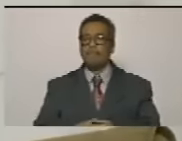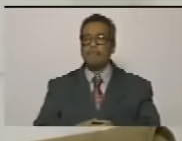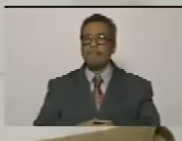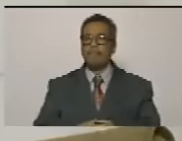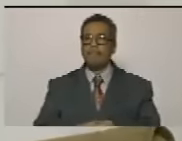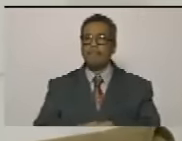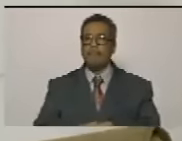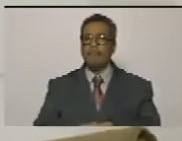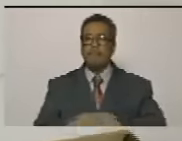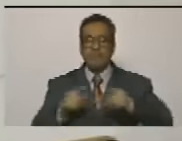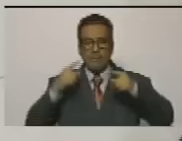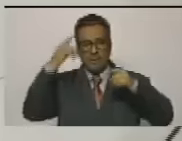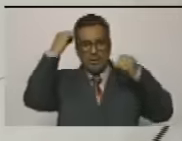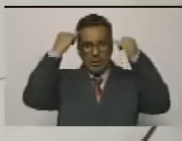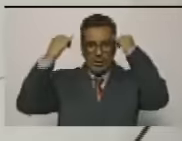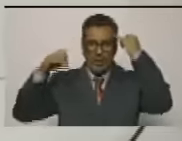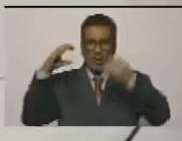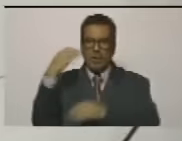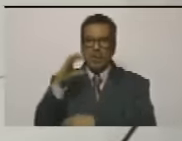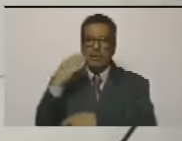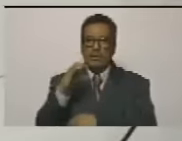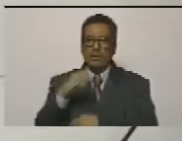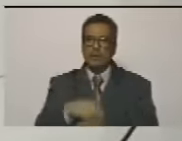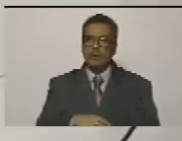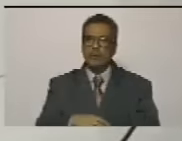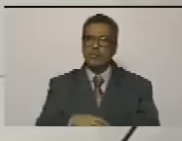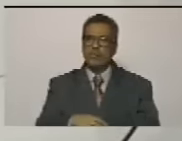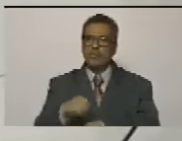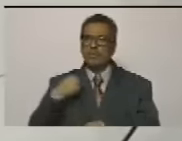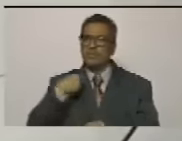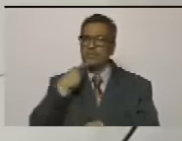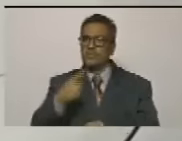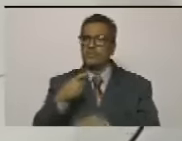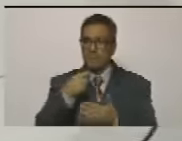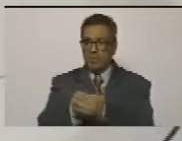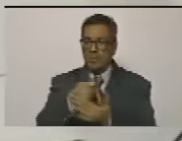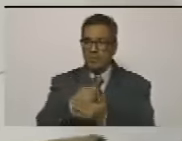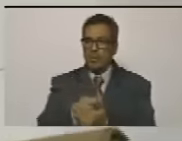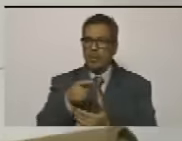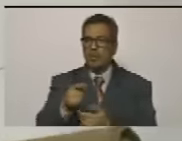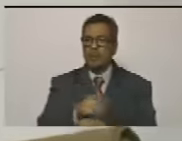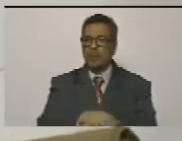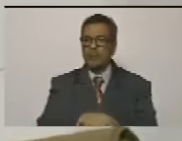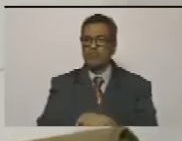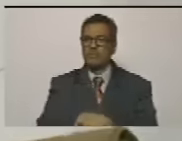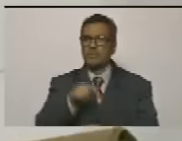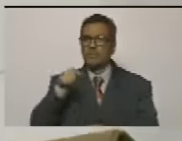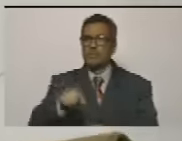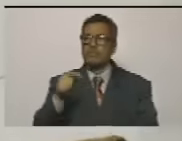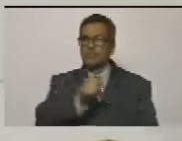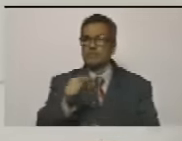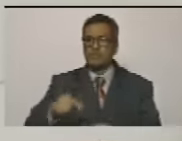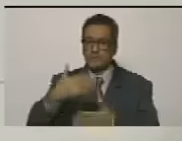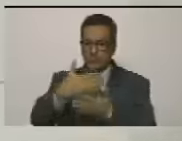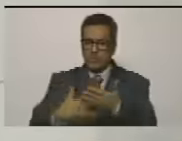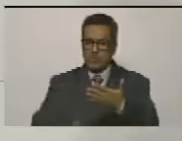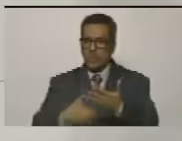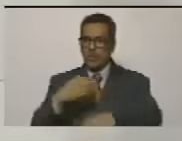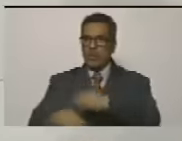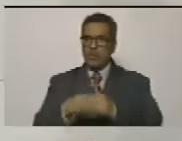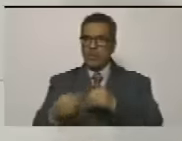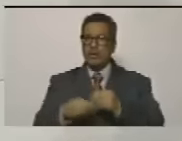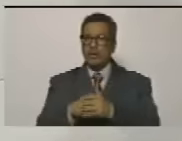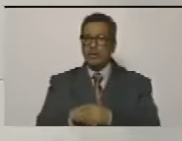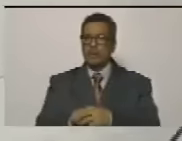de la inteligencia colombiana perdón le dije te vamos a pagar tanto y aquí están las instrucciones de lo que debes